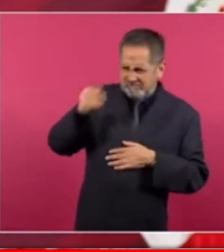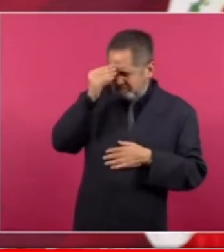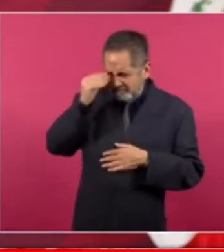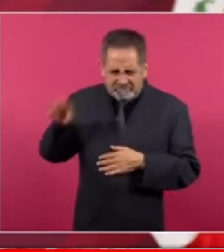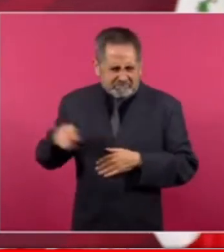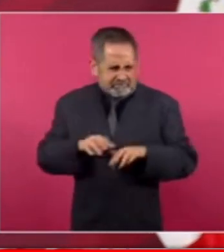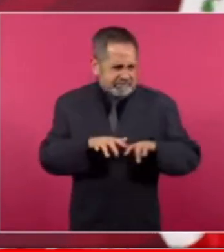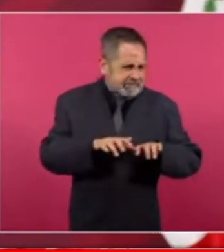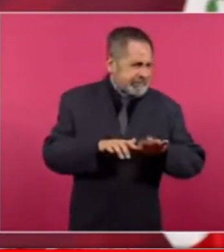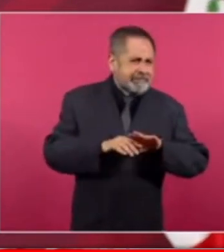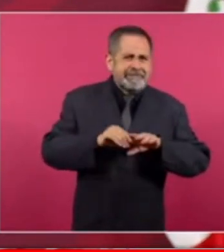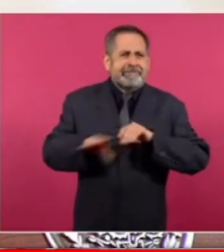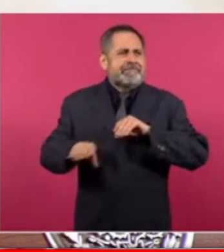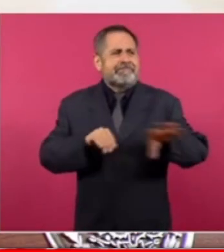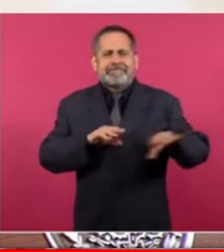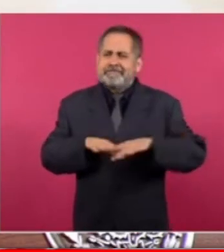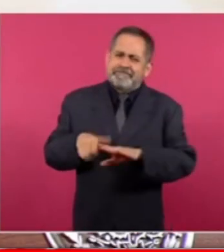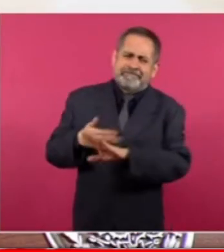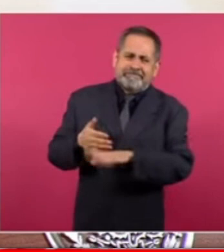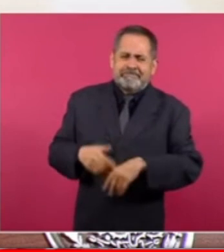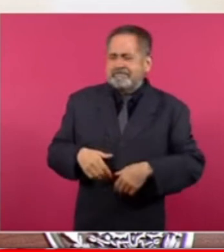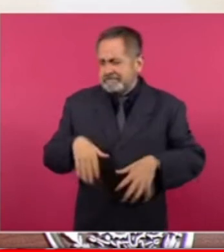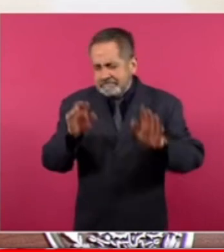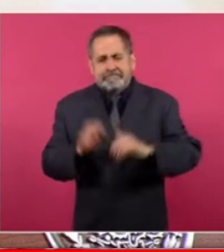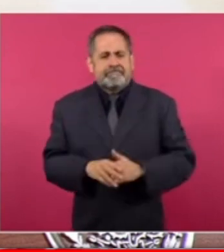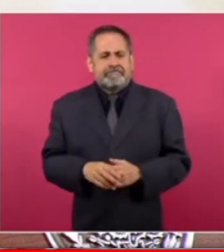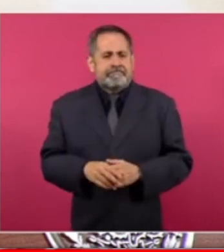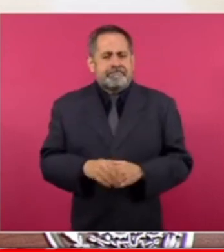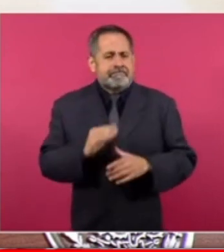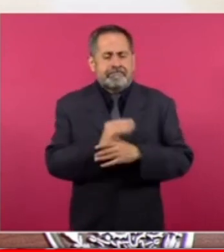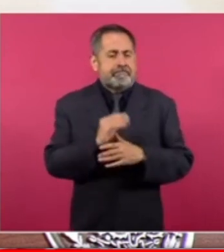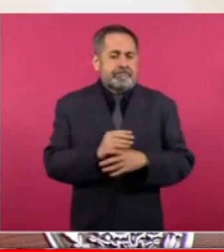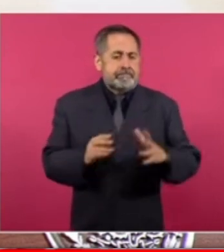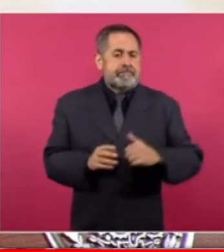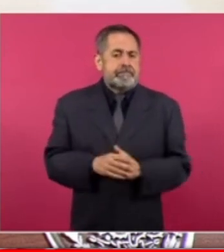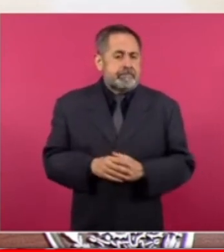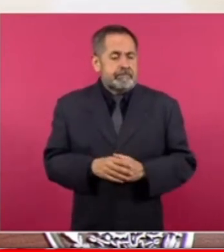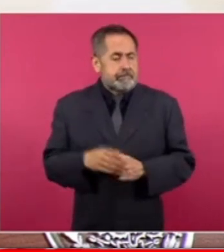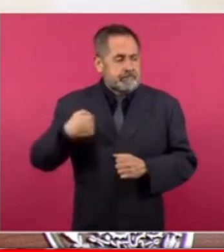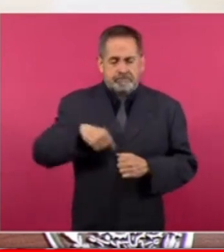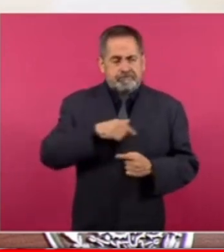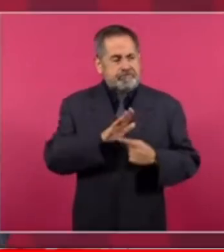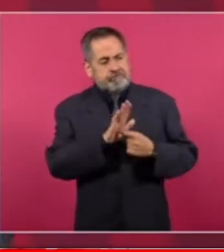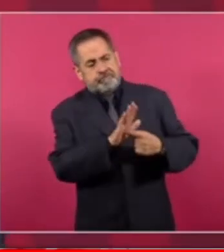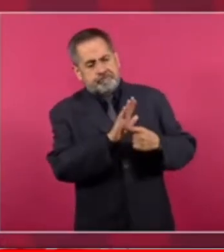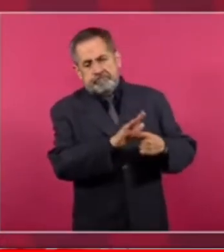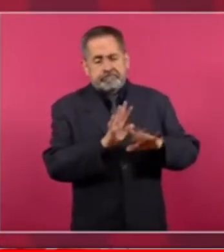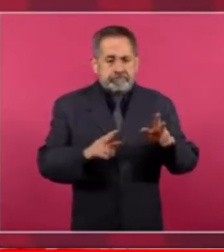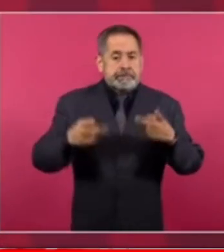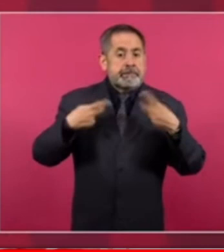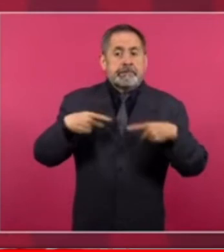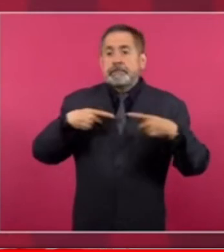pero de todas maneras vamos avanzando y la gente está